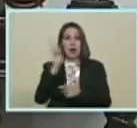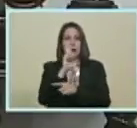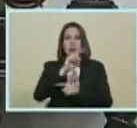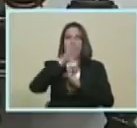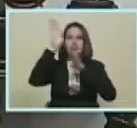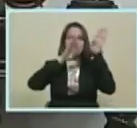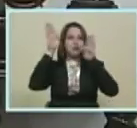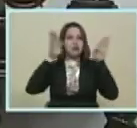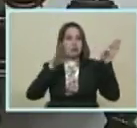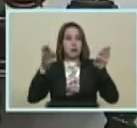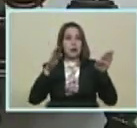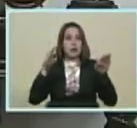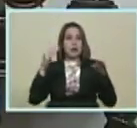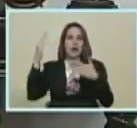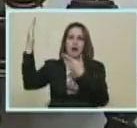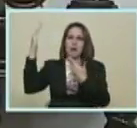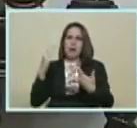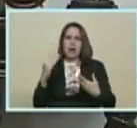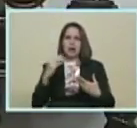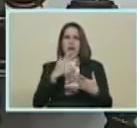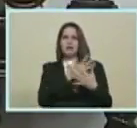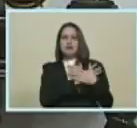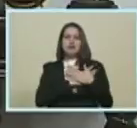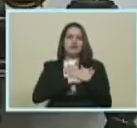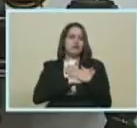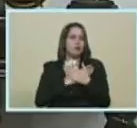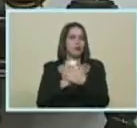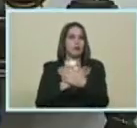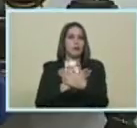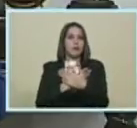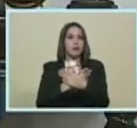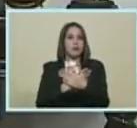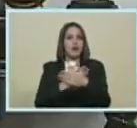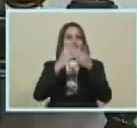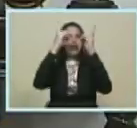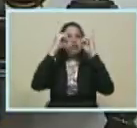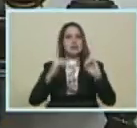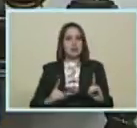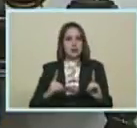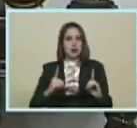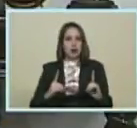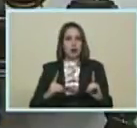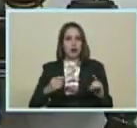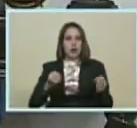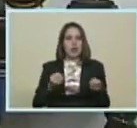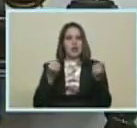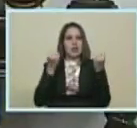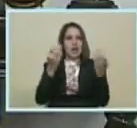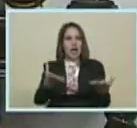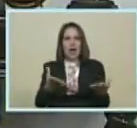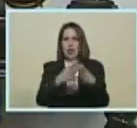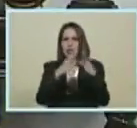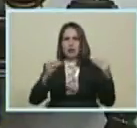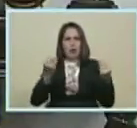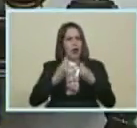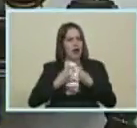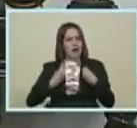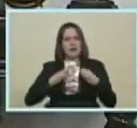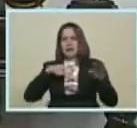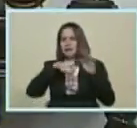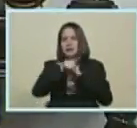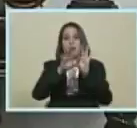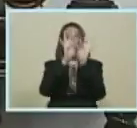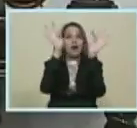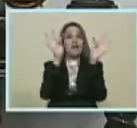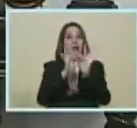Vengo con La mayor convicción Y la mayor decisión De entregar Toda nuestra vida Por la